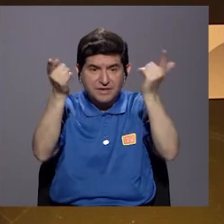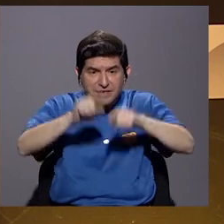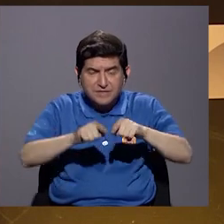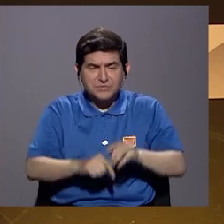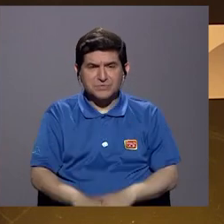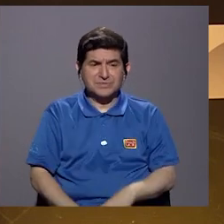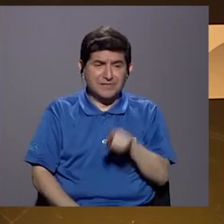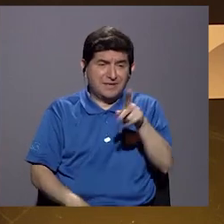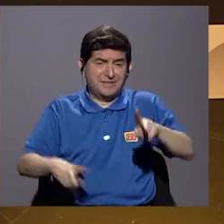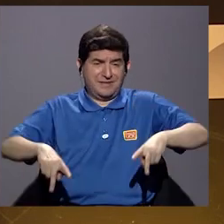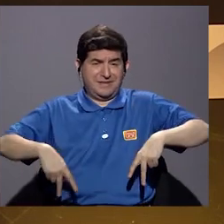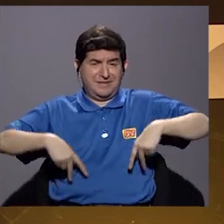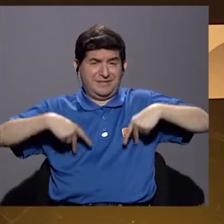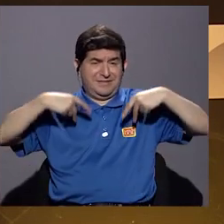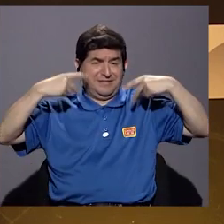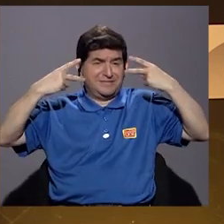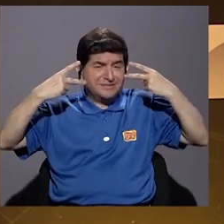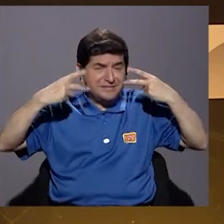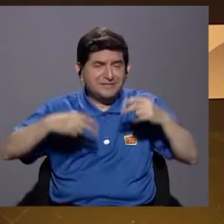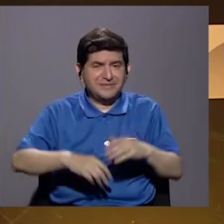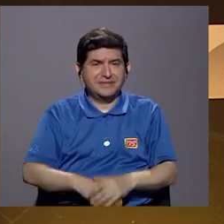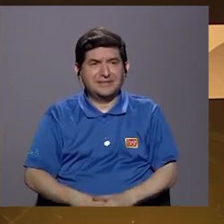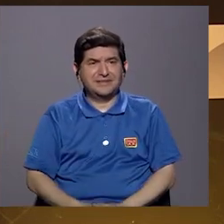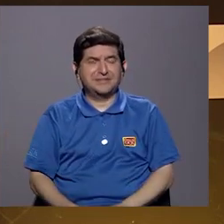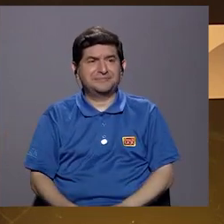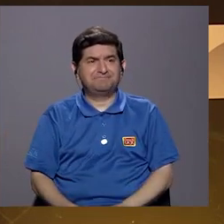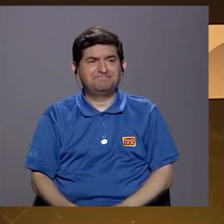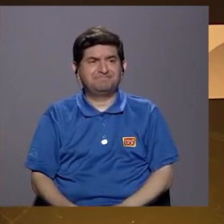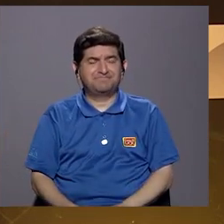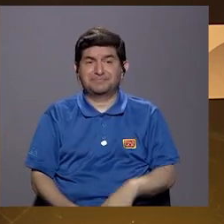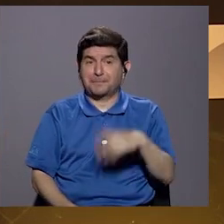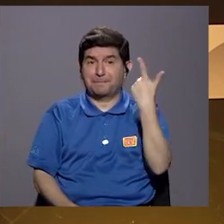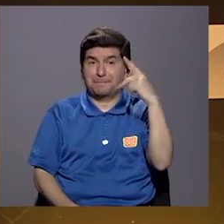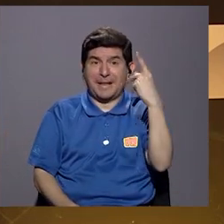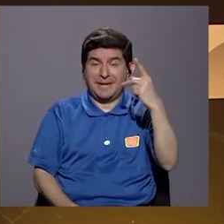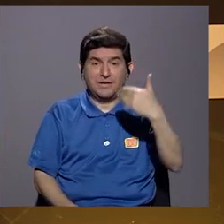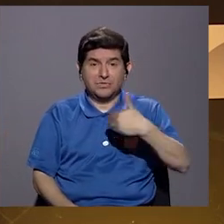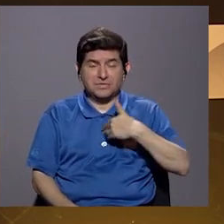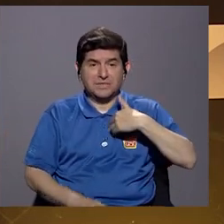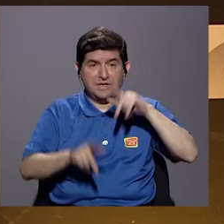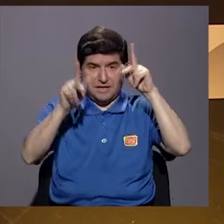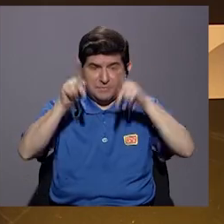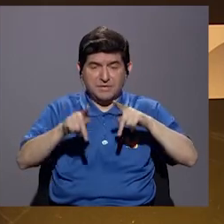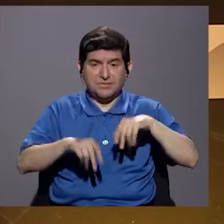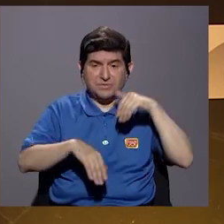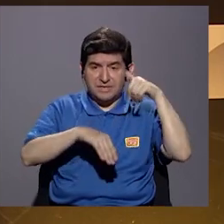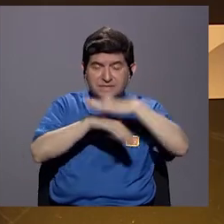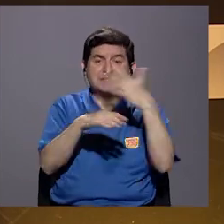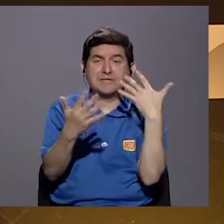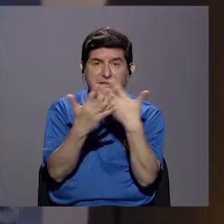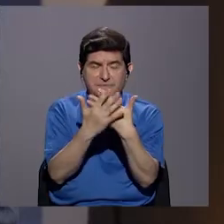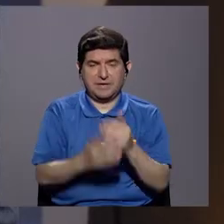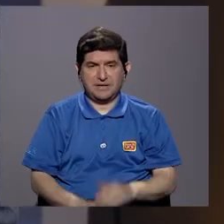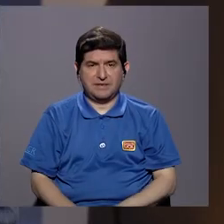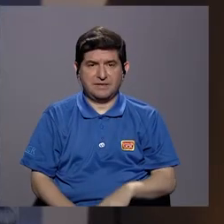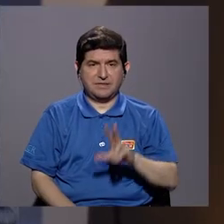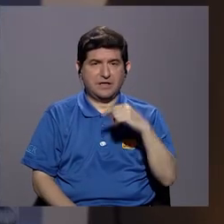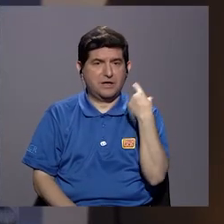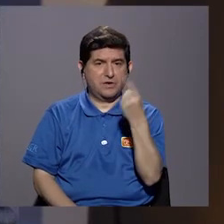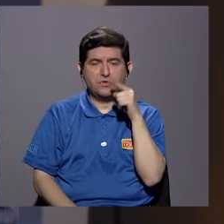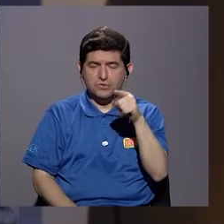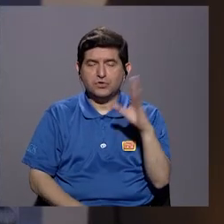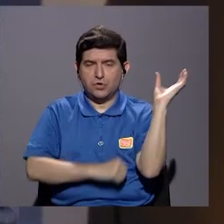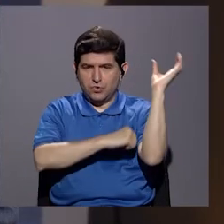esa vida tan de riesgo que tienen las personas que lleguen ahí. Porque no llegan